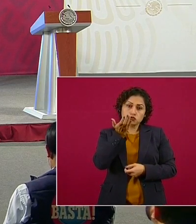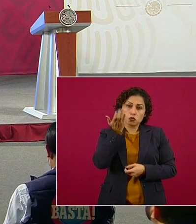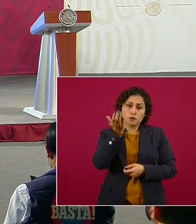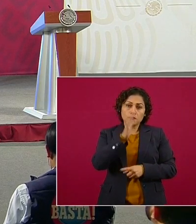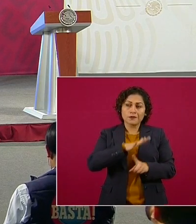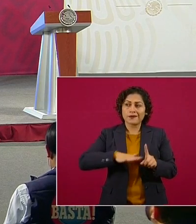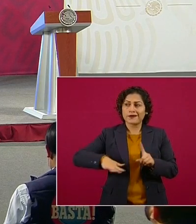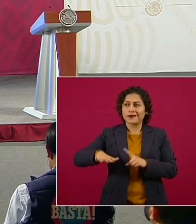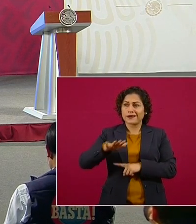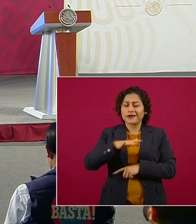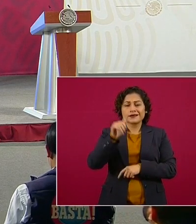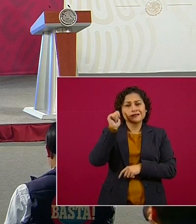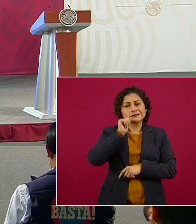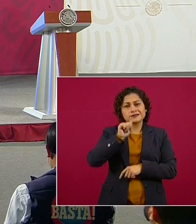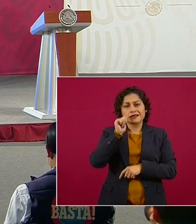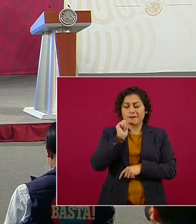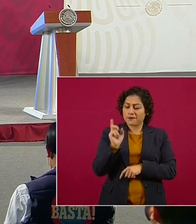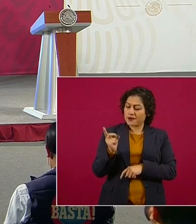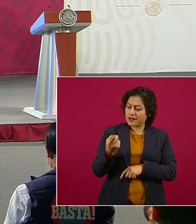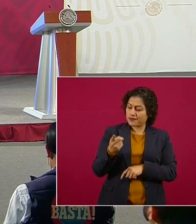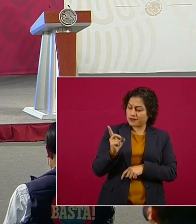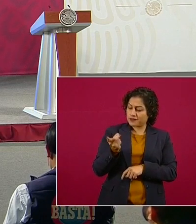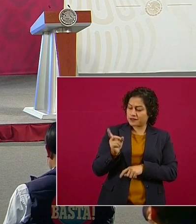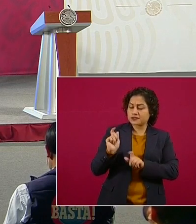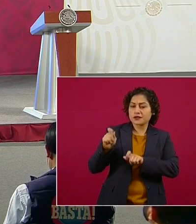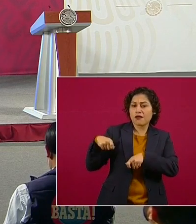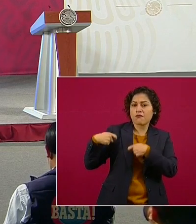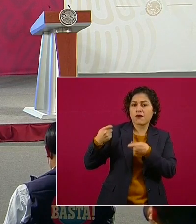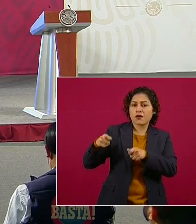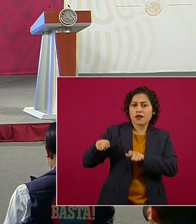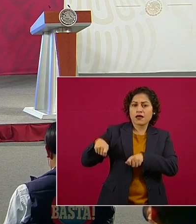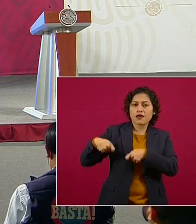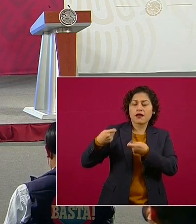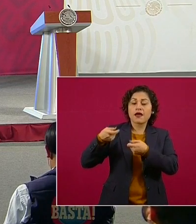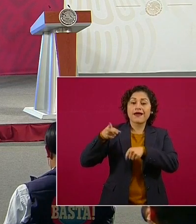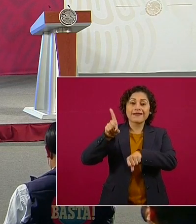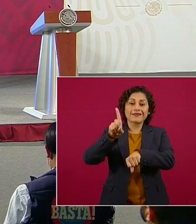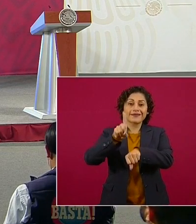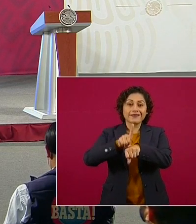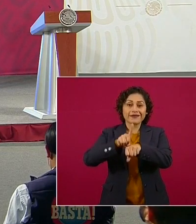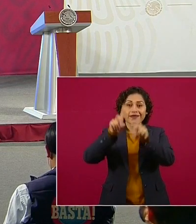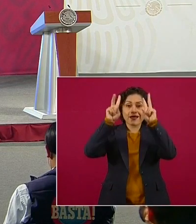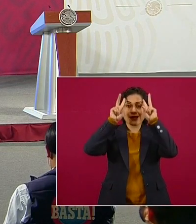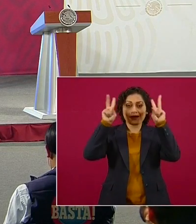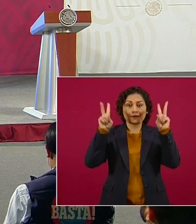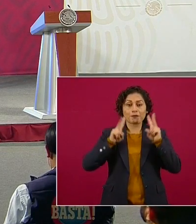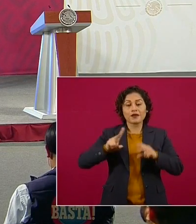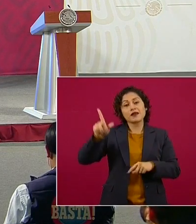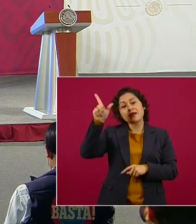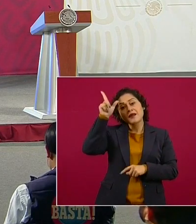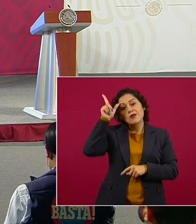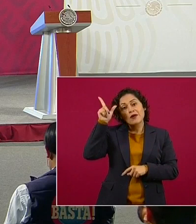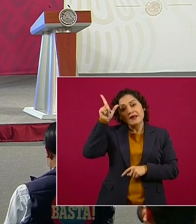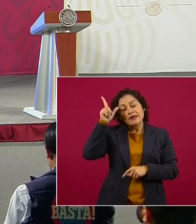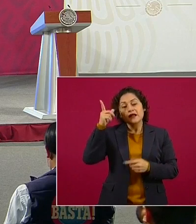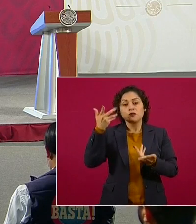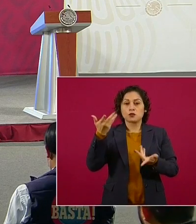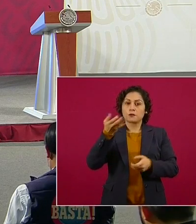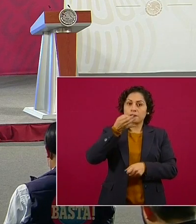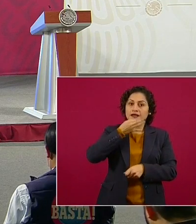por el Día de la Virgen de Guadalupe, las posadas, la Navidad,